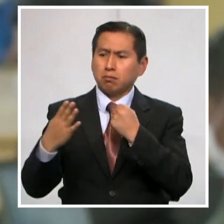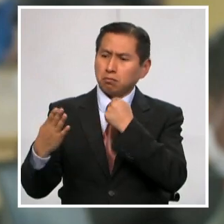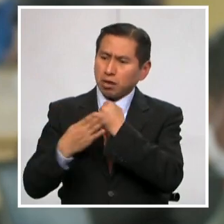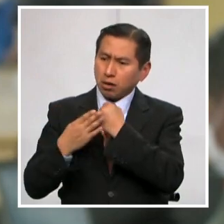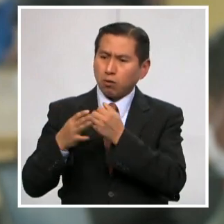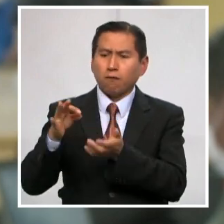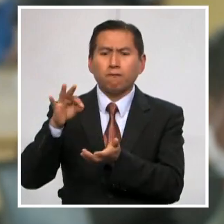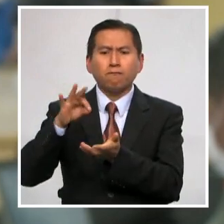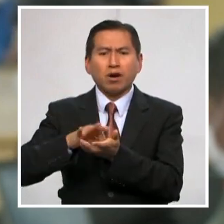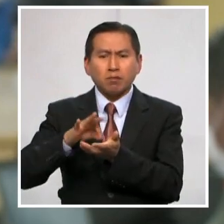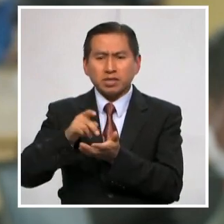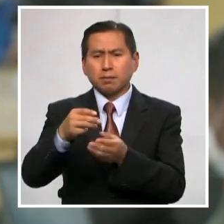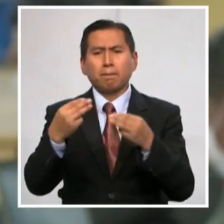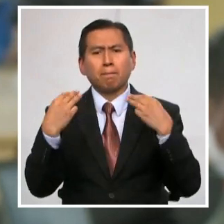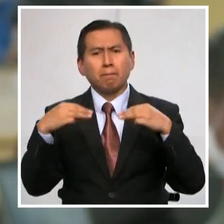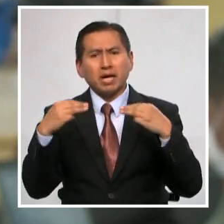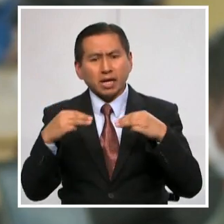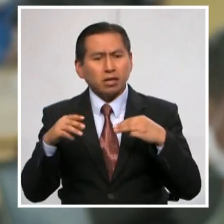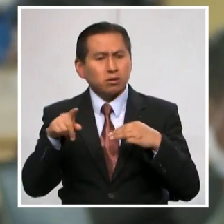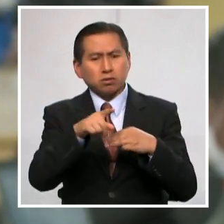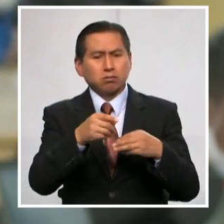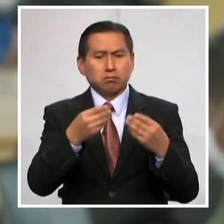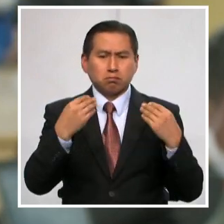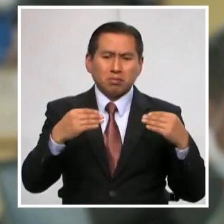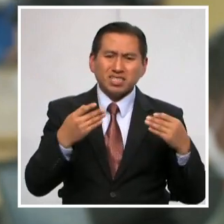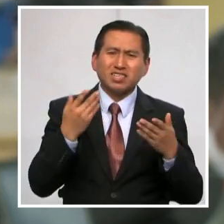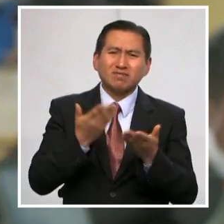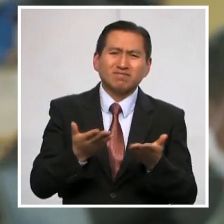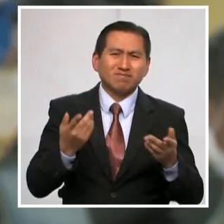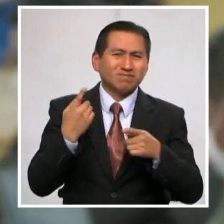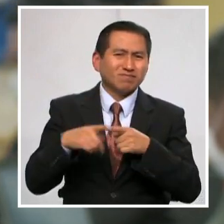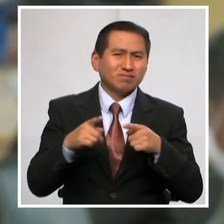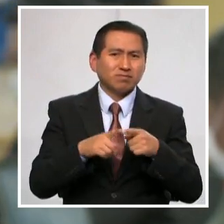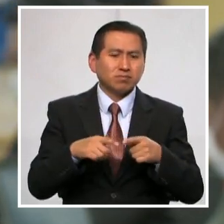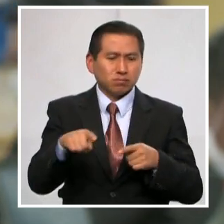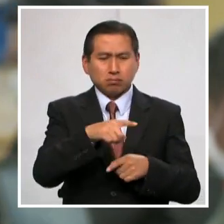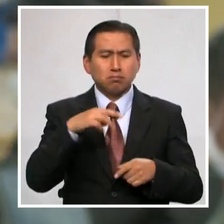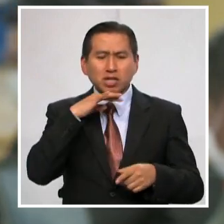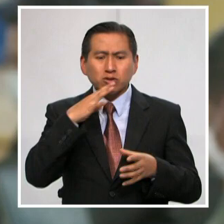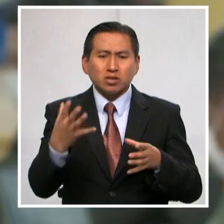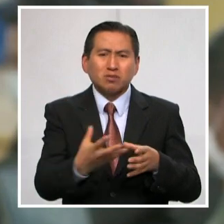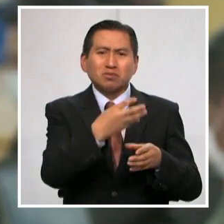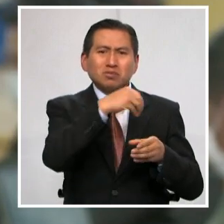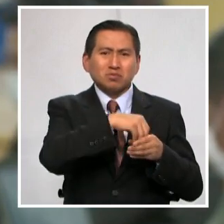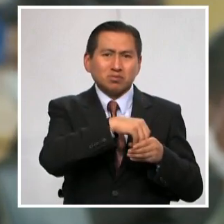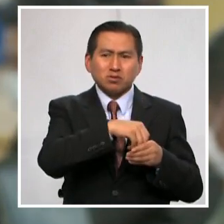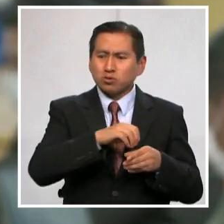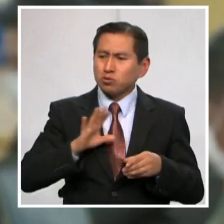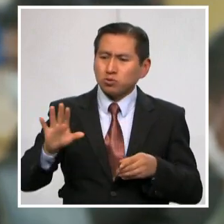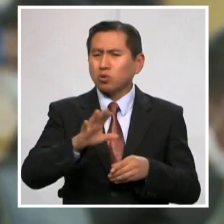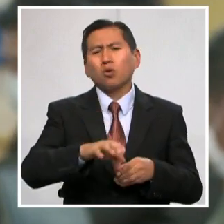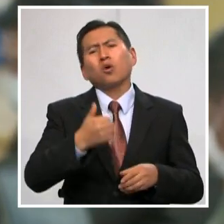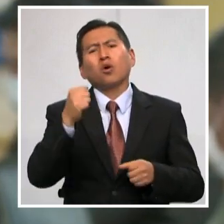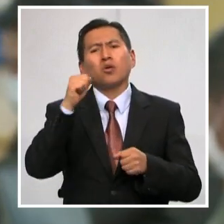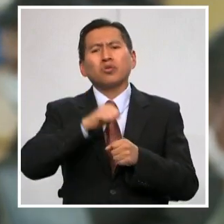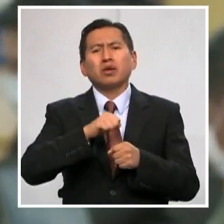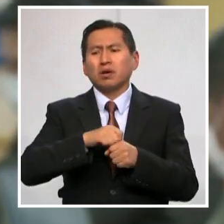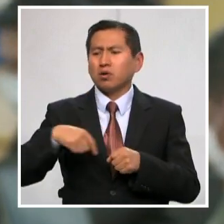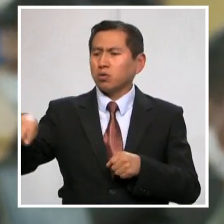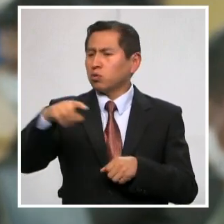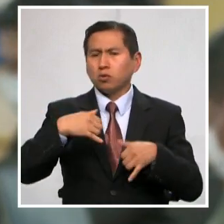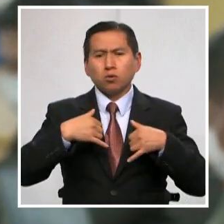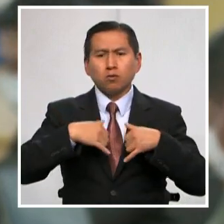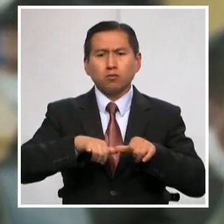farmacias, mercados, abastecimiento de alimentos, recojo de basura y otras labores que mantienen